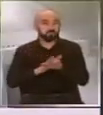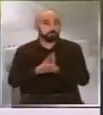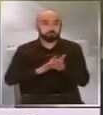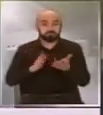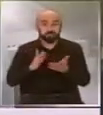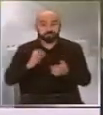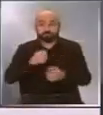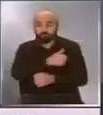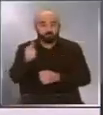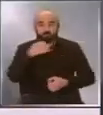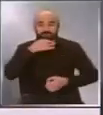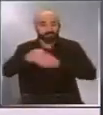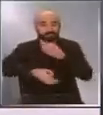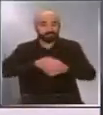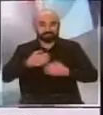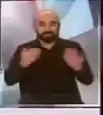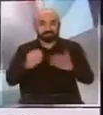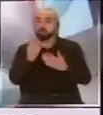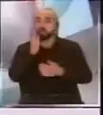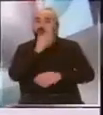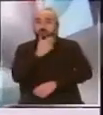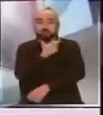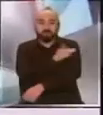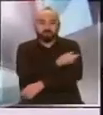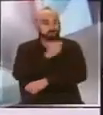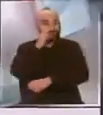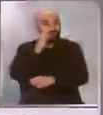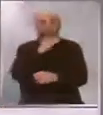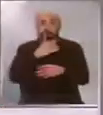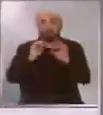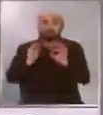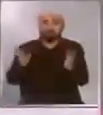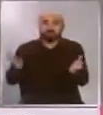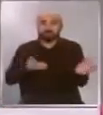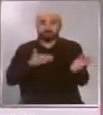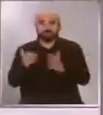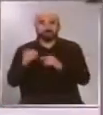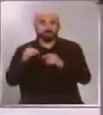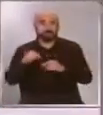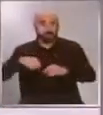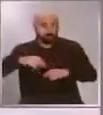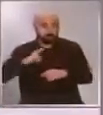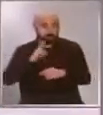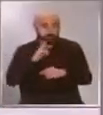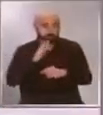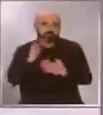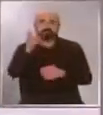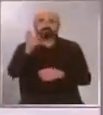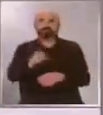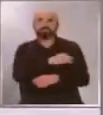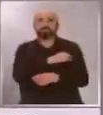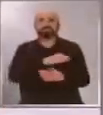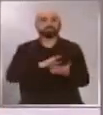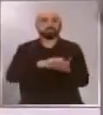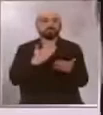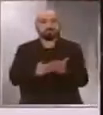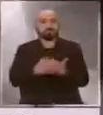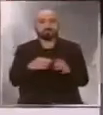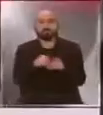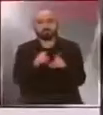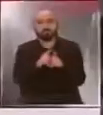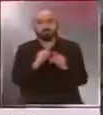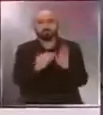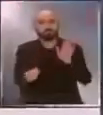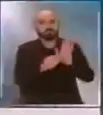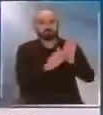Menos certeza tenemos de la fecha en que esta será realidad, aunque este viernes el Ministro de Salud marcó una fecha del calendario